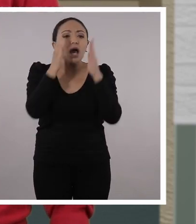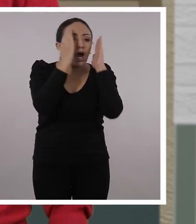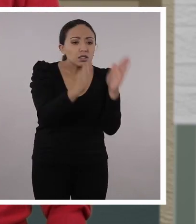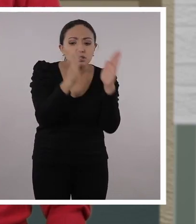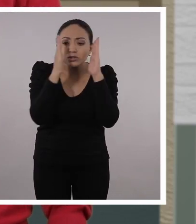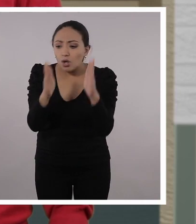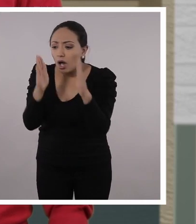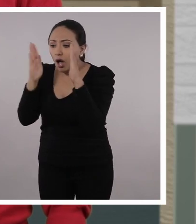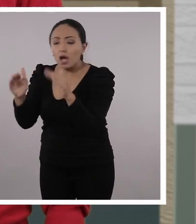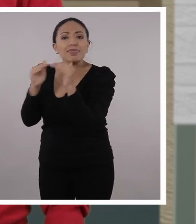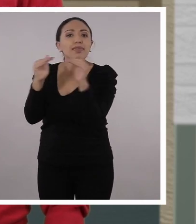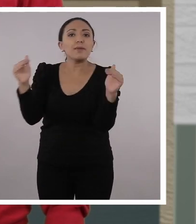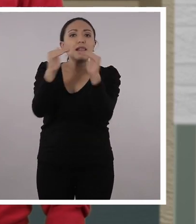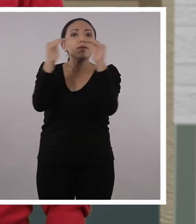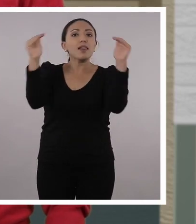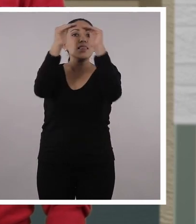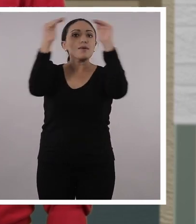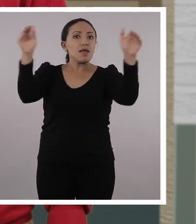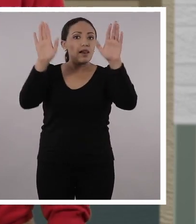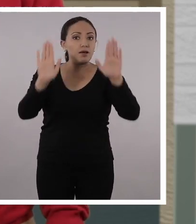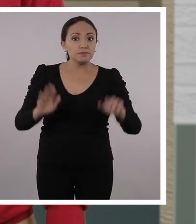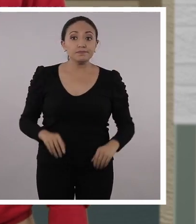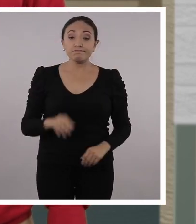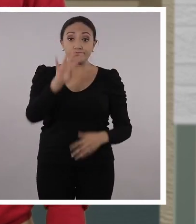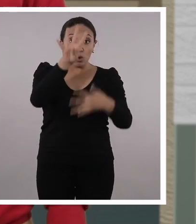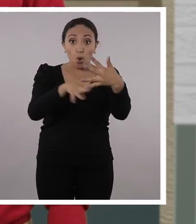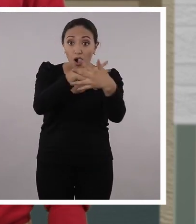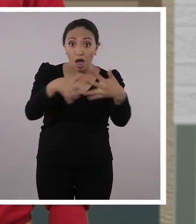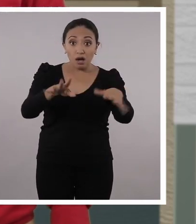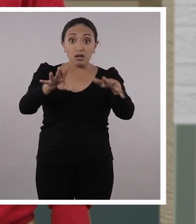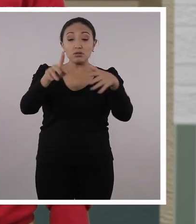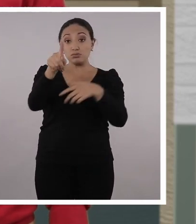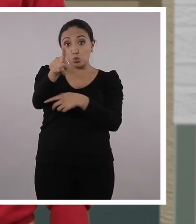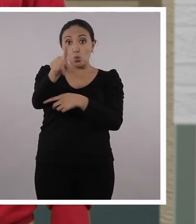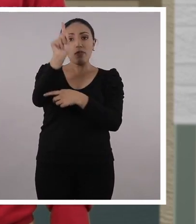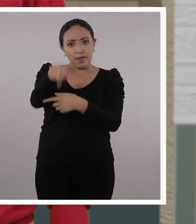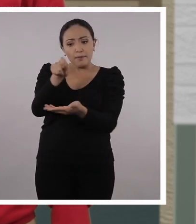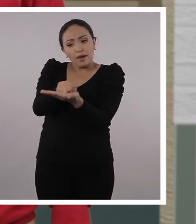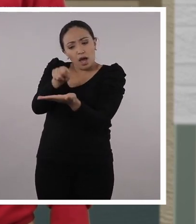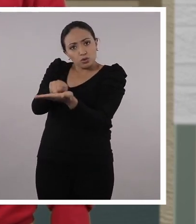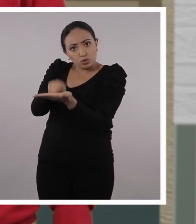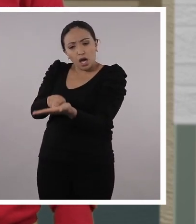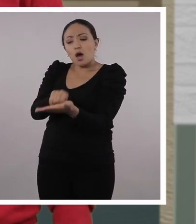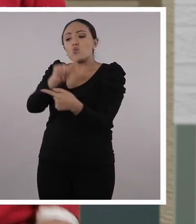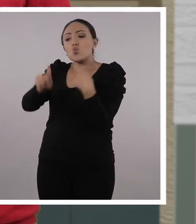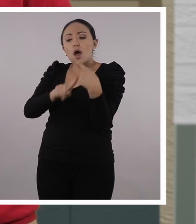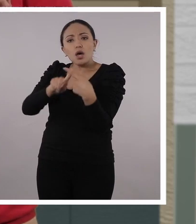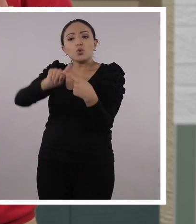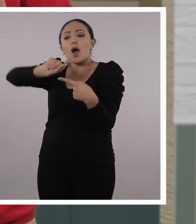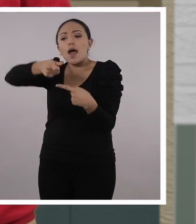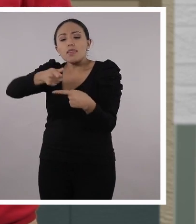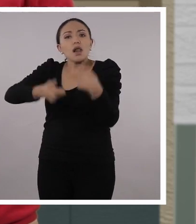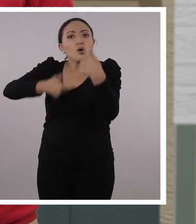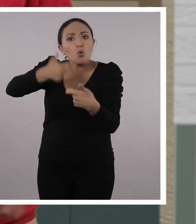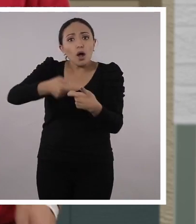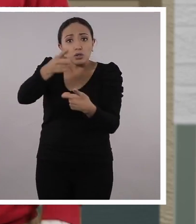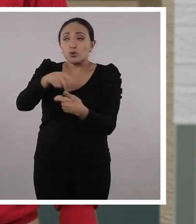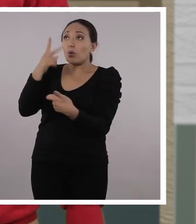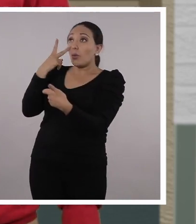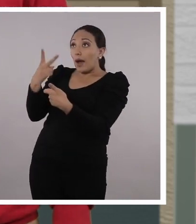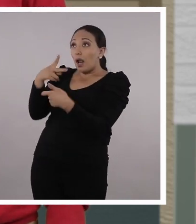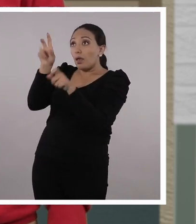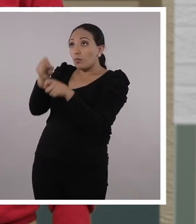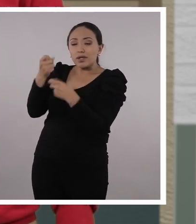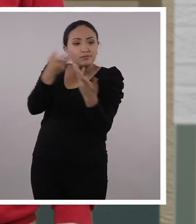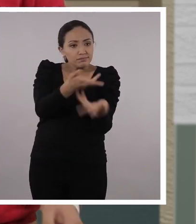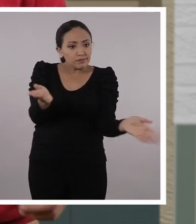desarrollada para cada nivel según el currículo. Anoten el horario y el canal que transmite la franja de su interés. Así podrán aplicarlo en sus